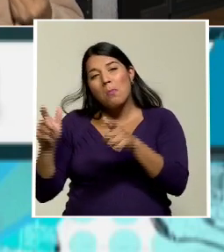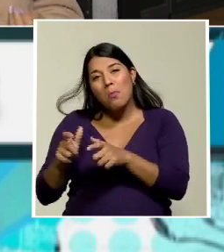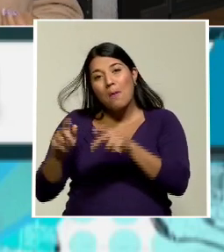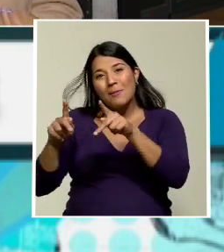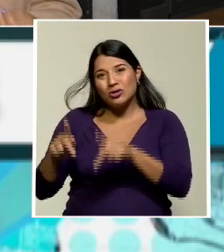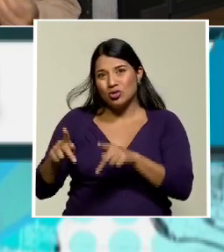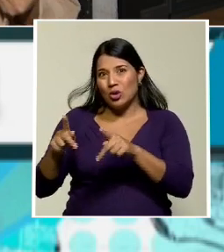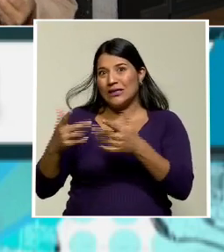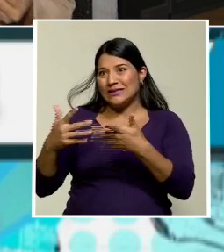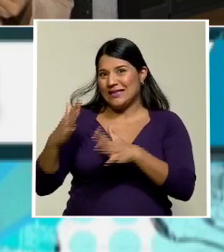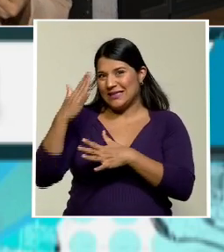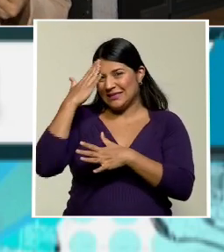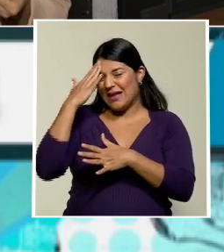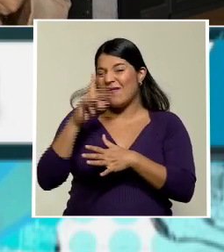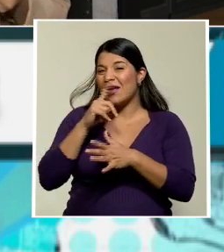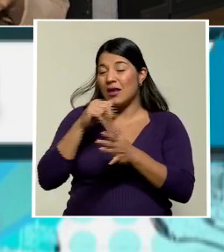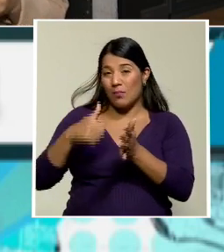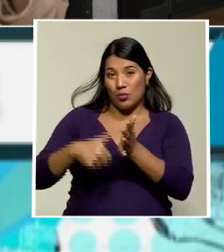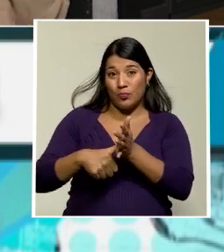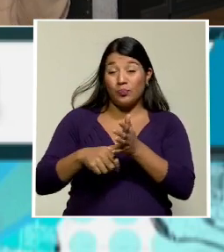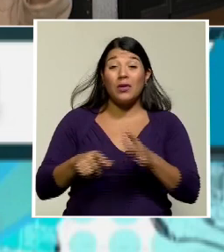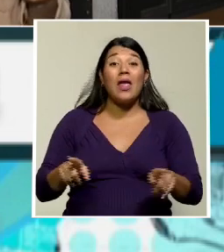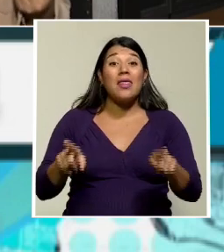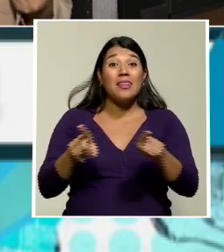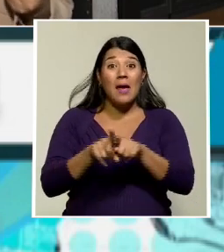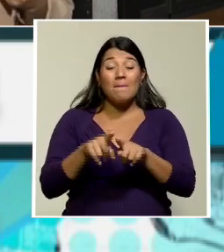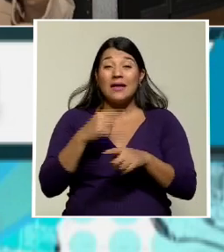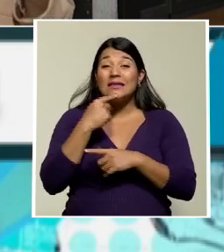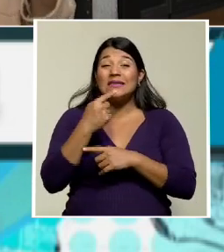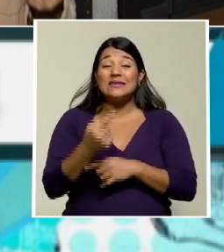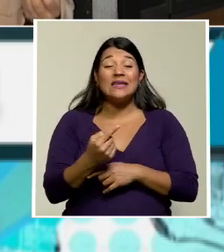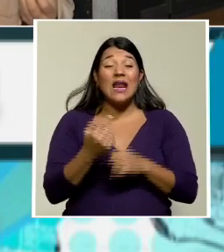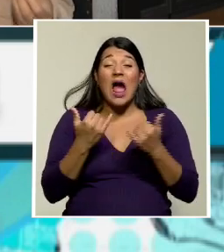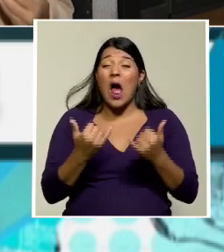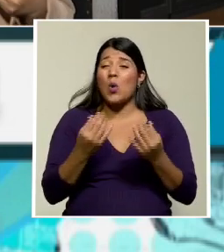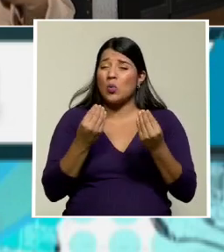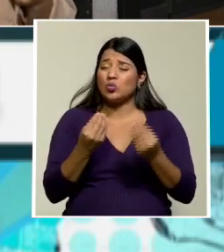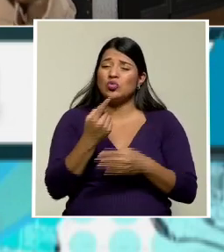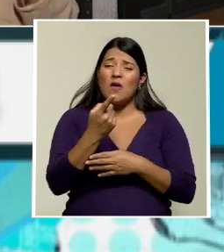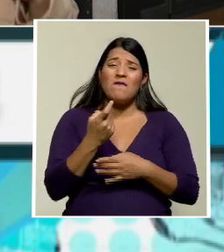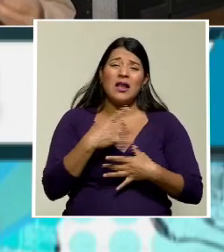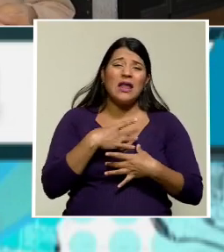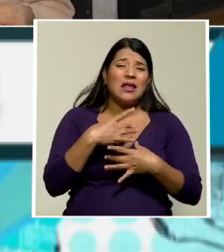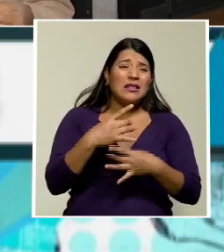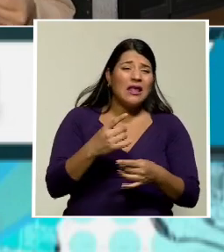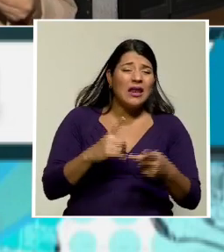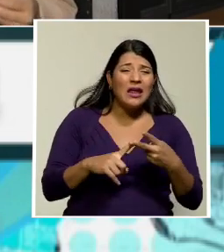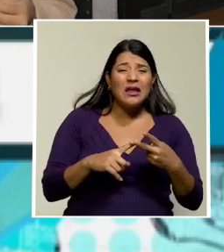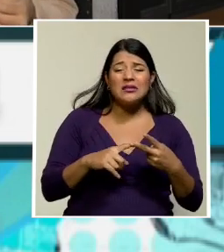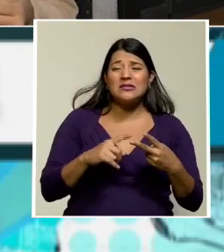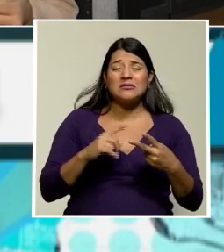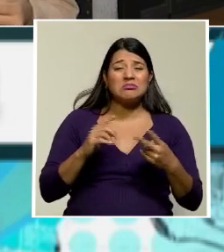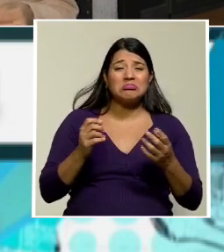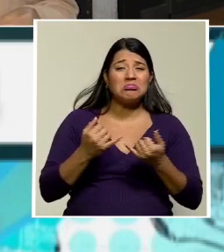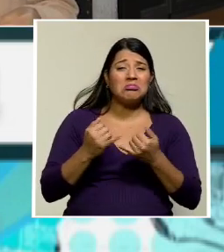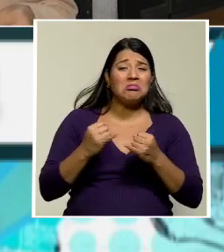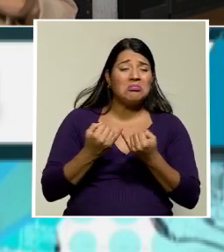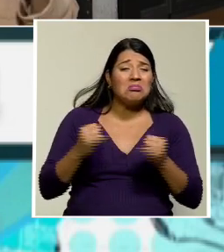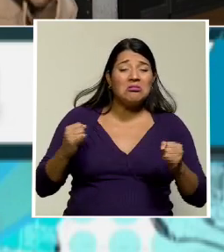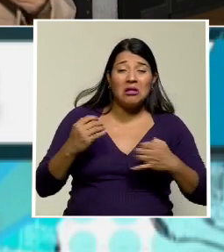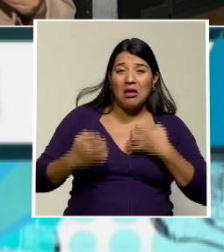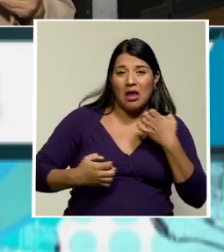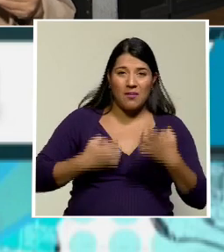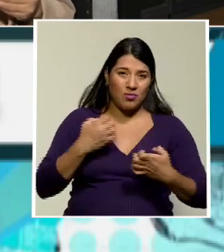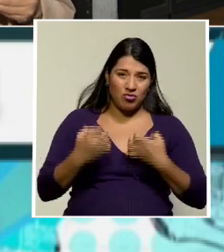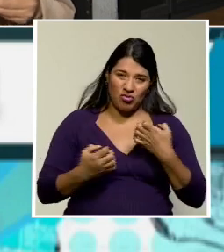candidato lo harán. También mencionar que el desinterés y la desmotivación más bien han aumentado si se compara con la